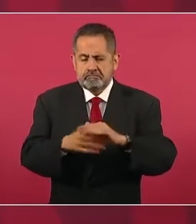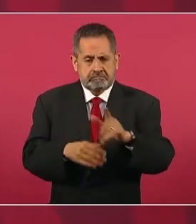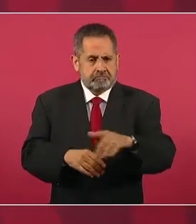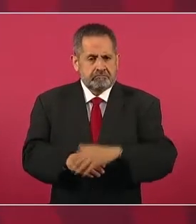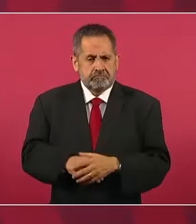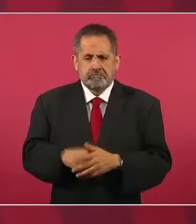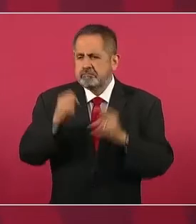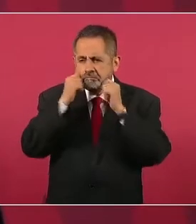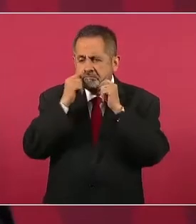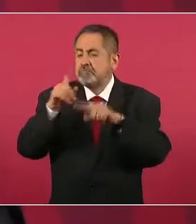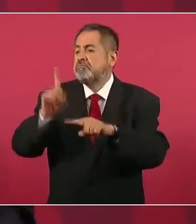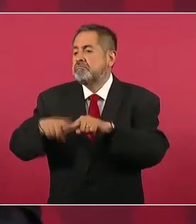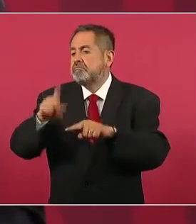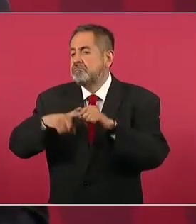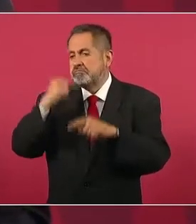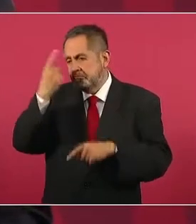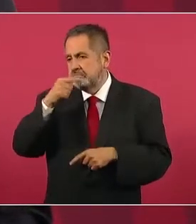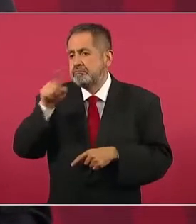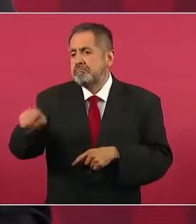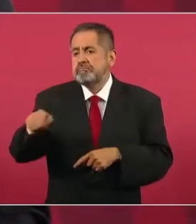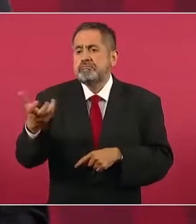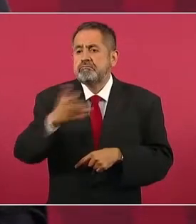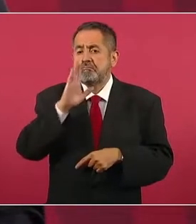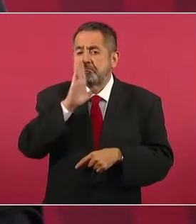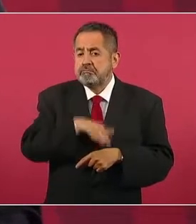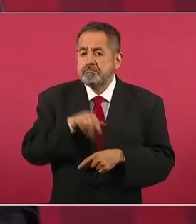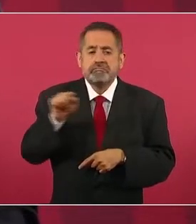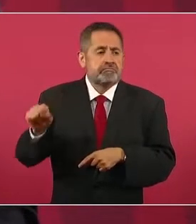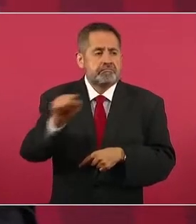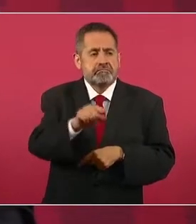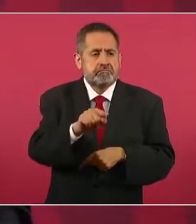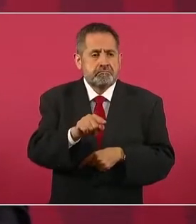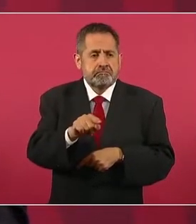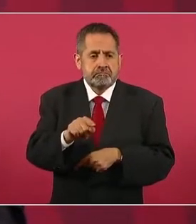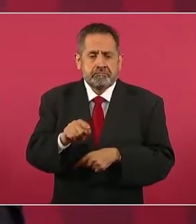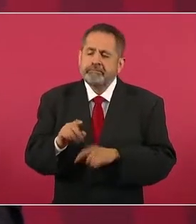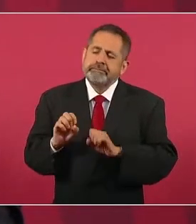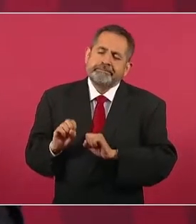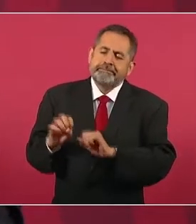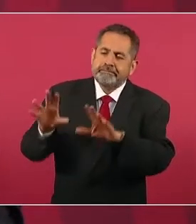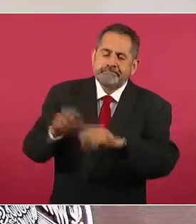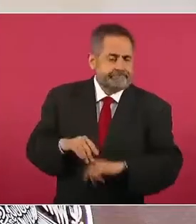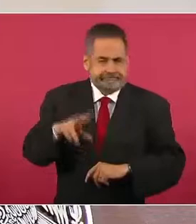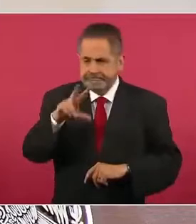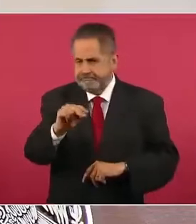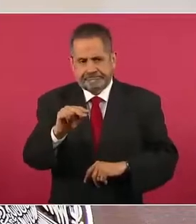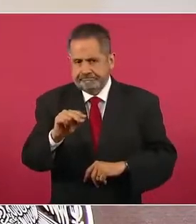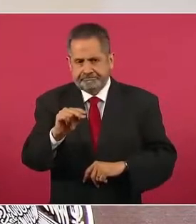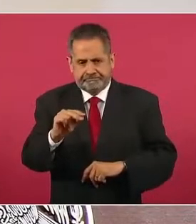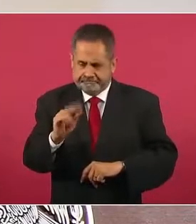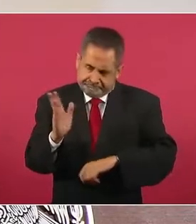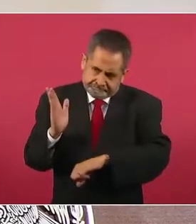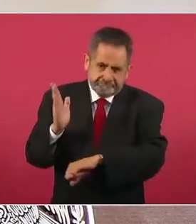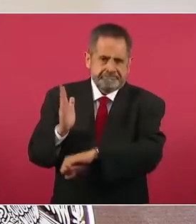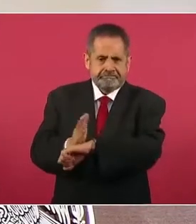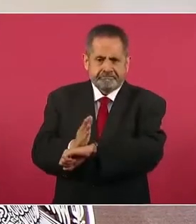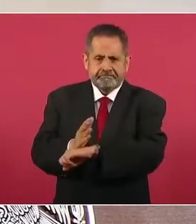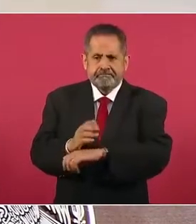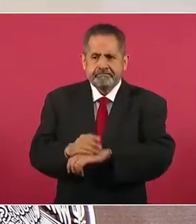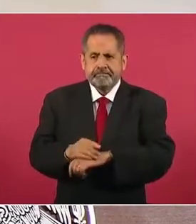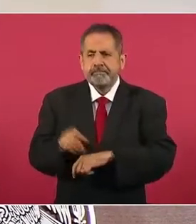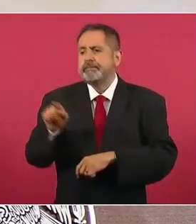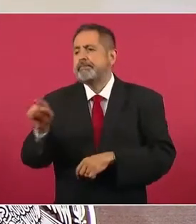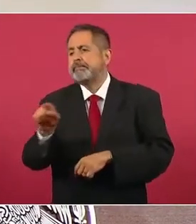Trátese de que se trate. No hay impunidad para nadie.